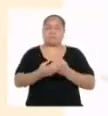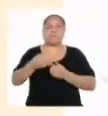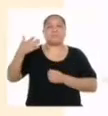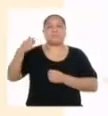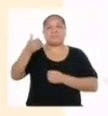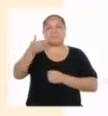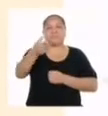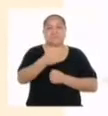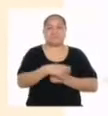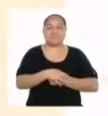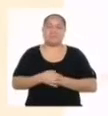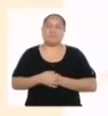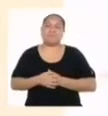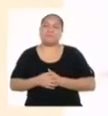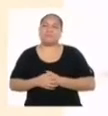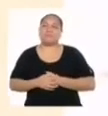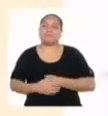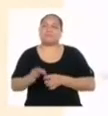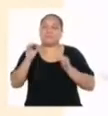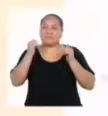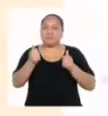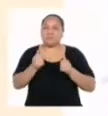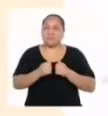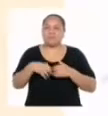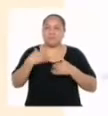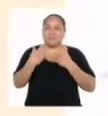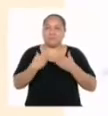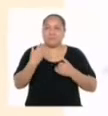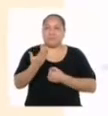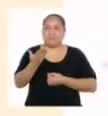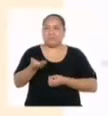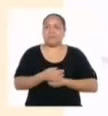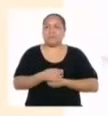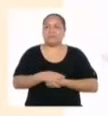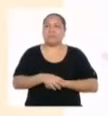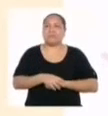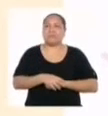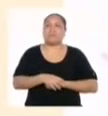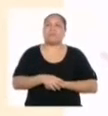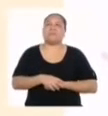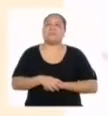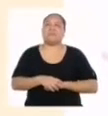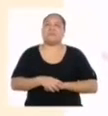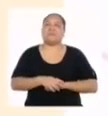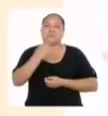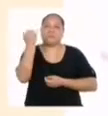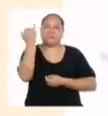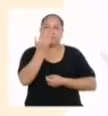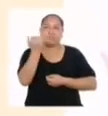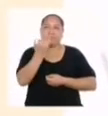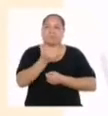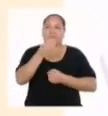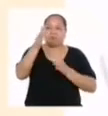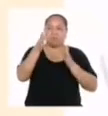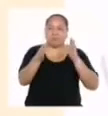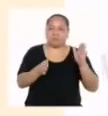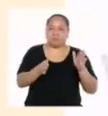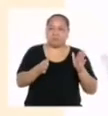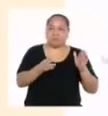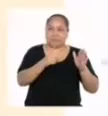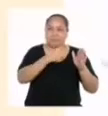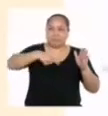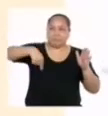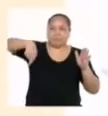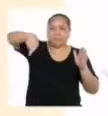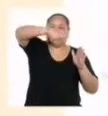profesor. Muy bien. El procedimiento sería algo así. Si dibujamos los bordes como